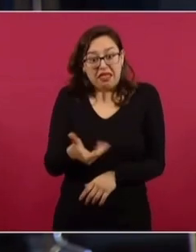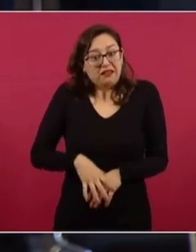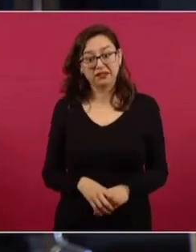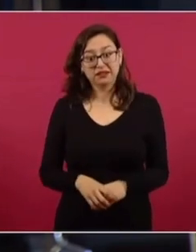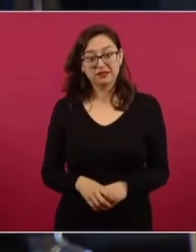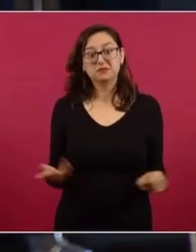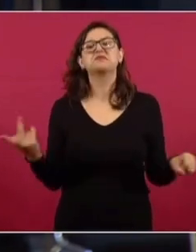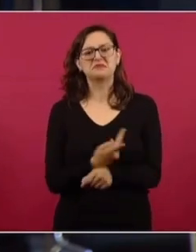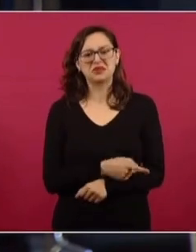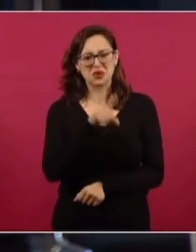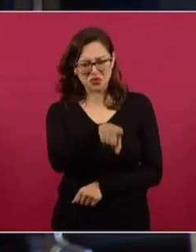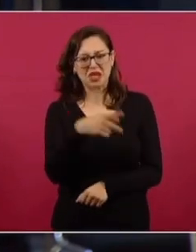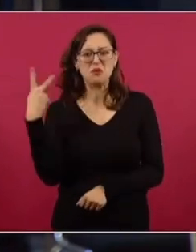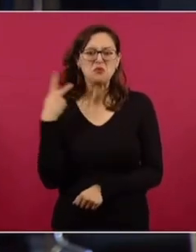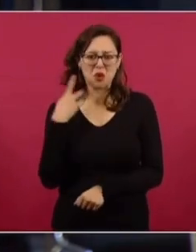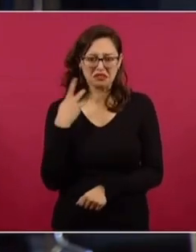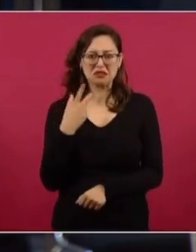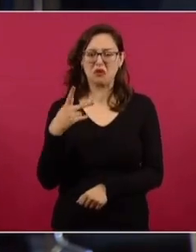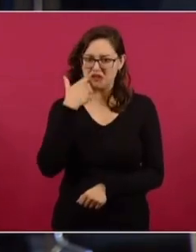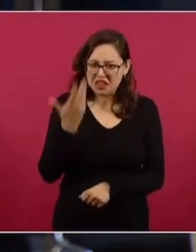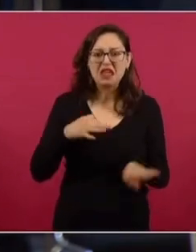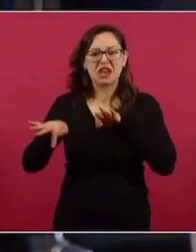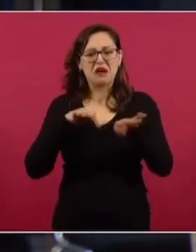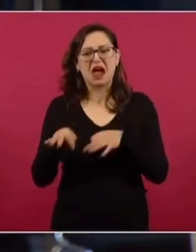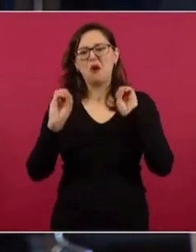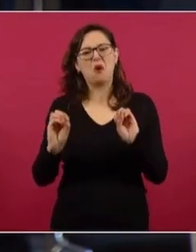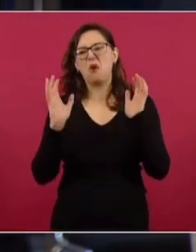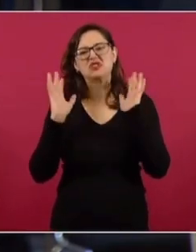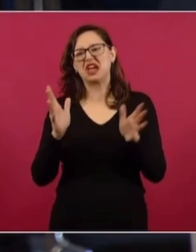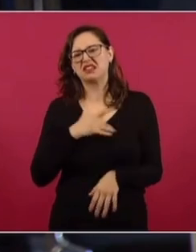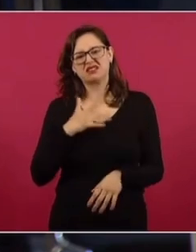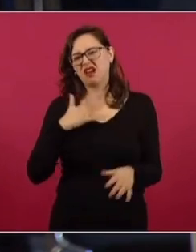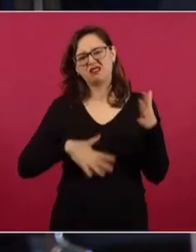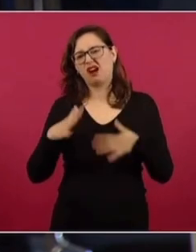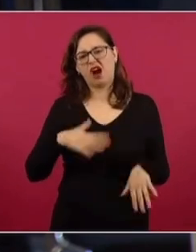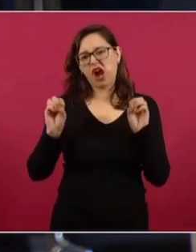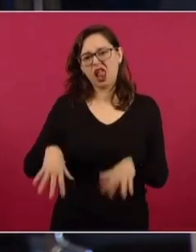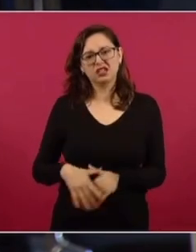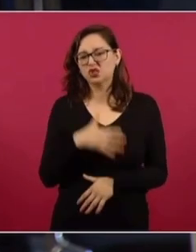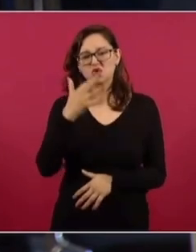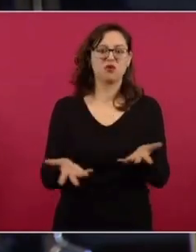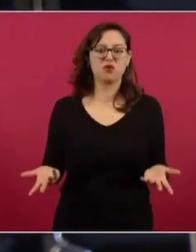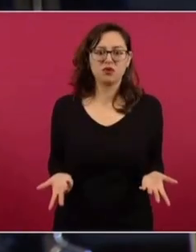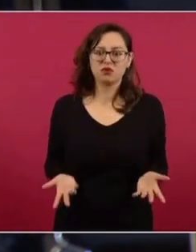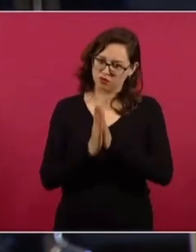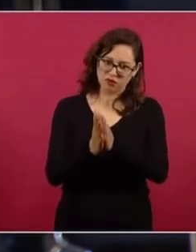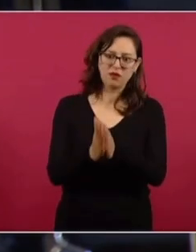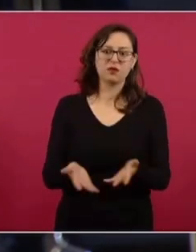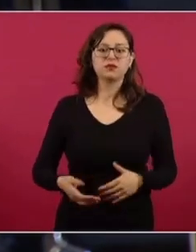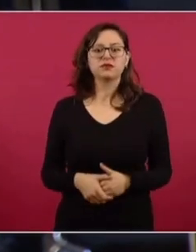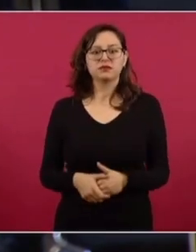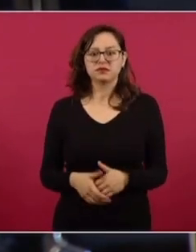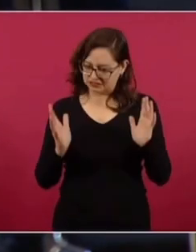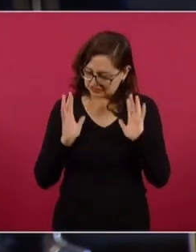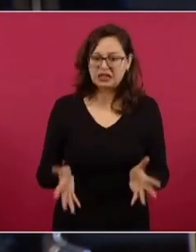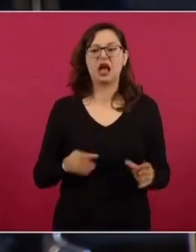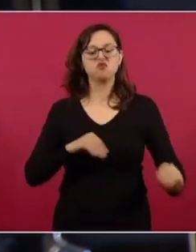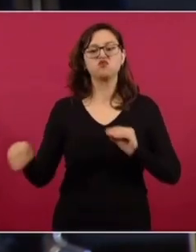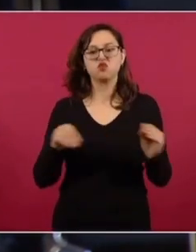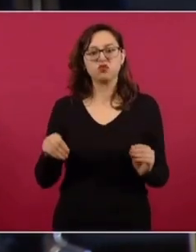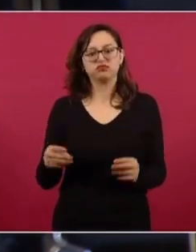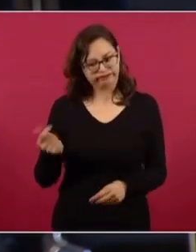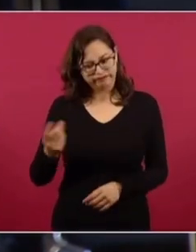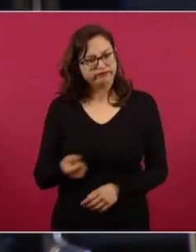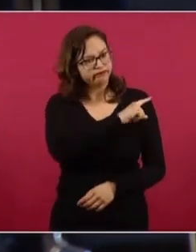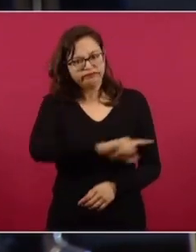política, ¿de verdad existe o ya se dio por vencido? María Luisa de Semarnat, ¿ya se dio por vencida? ¿No se puede contra la mafia del poder? Por favor, haga eso y meta en